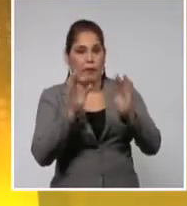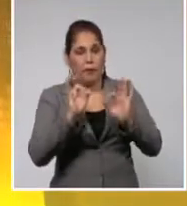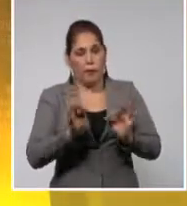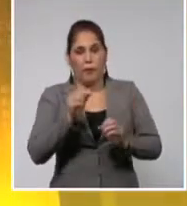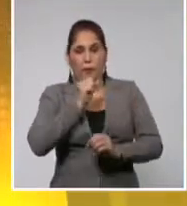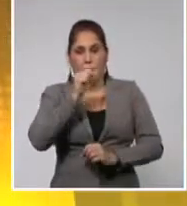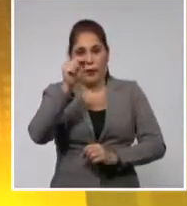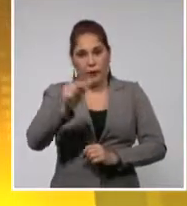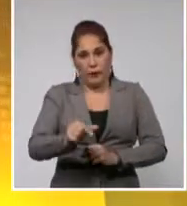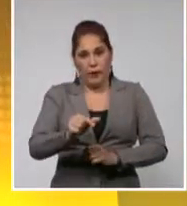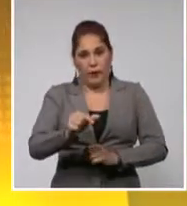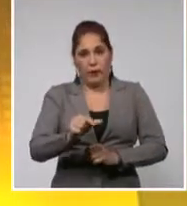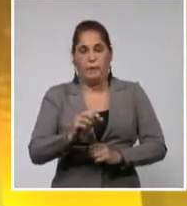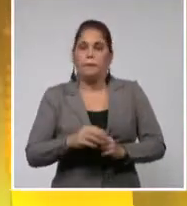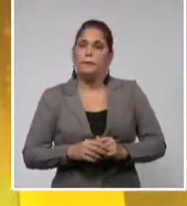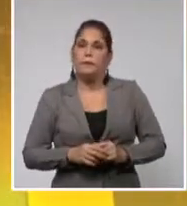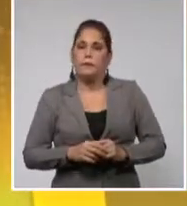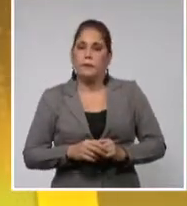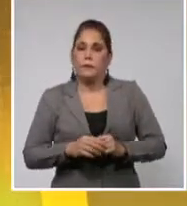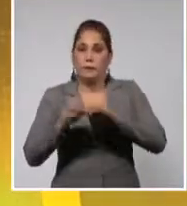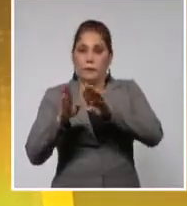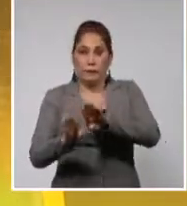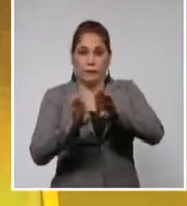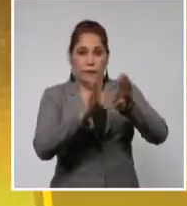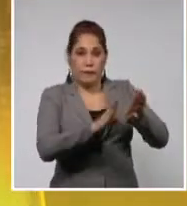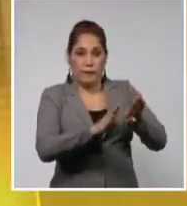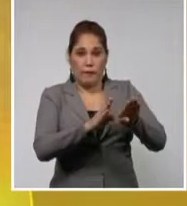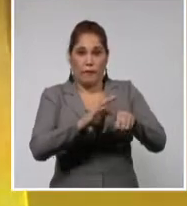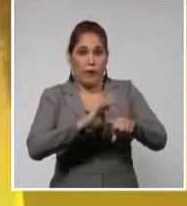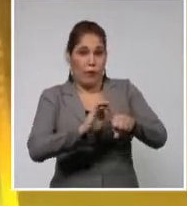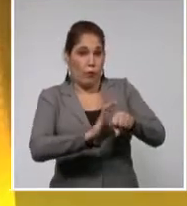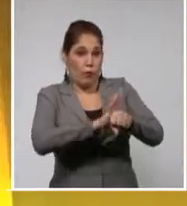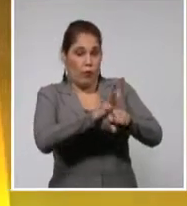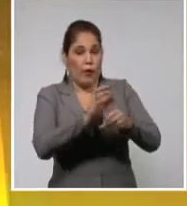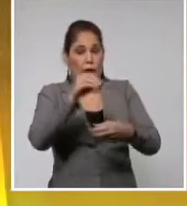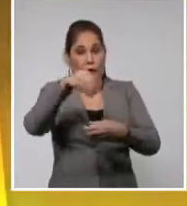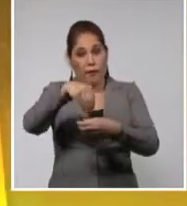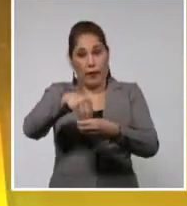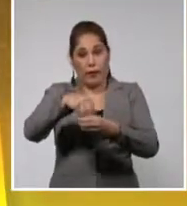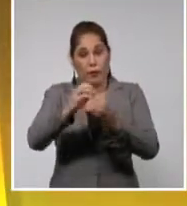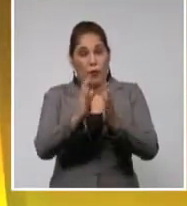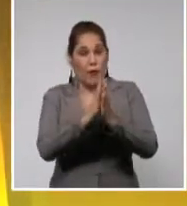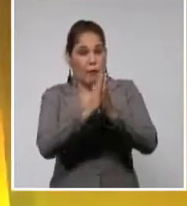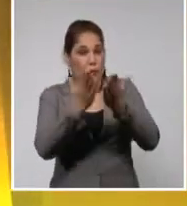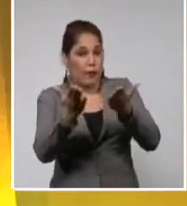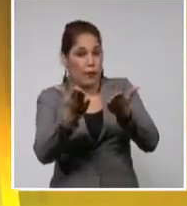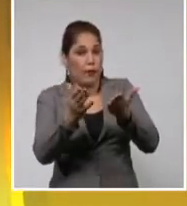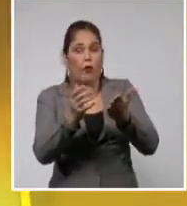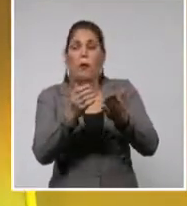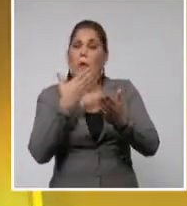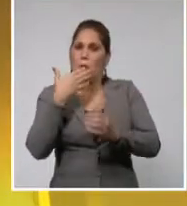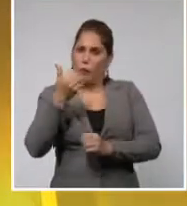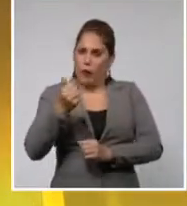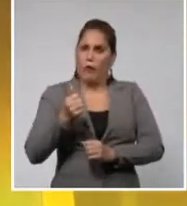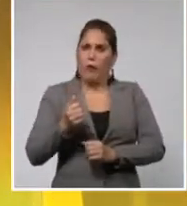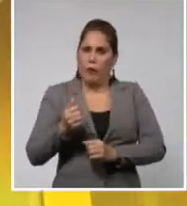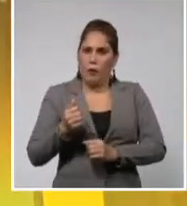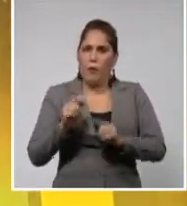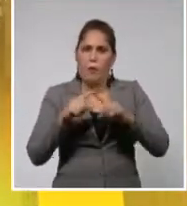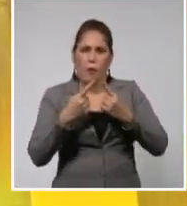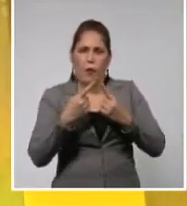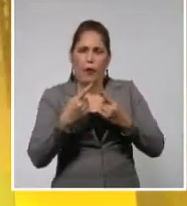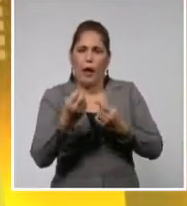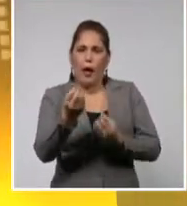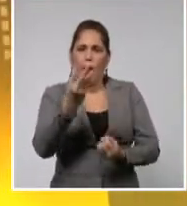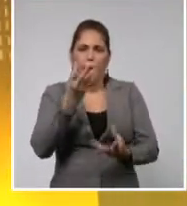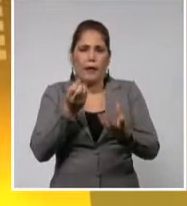La presencia de la ciencia en los medios de difusión cubanos realmente ha mejorado en los últimos tiempos, han aparecido